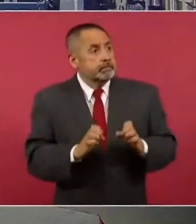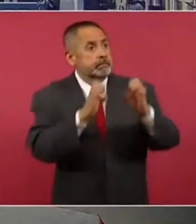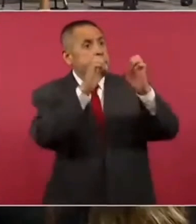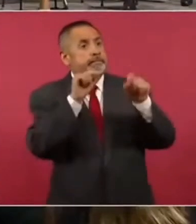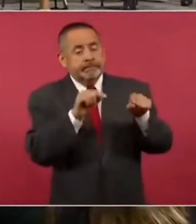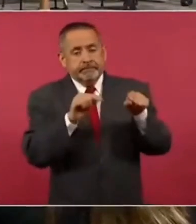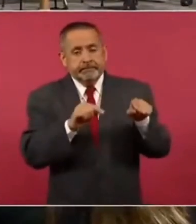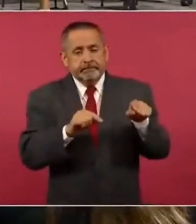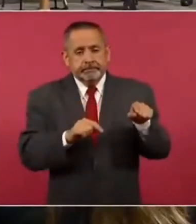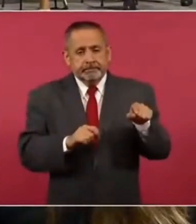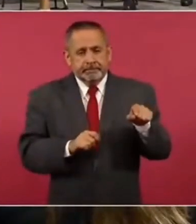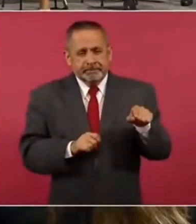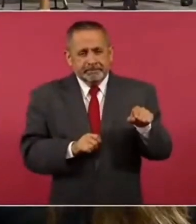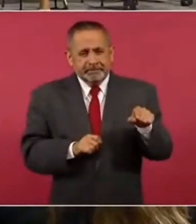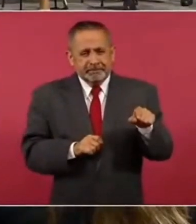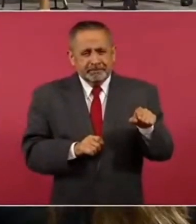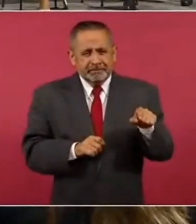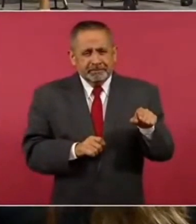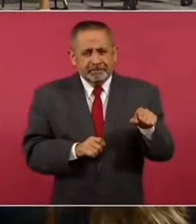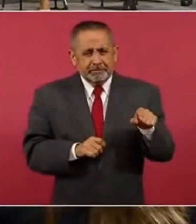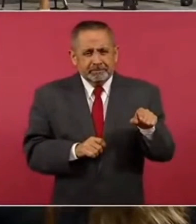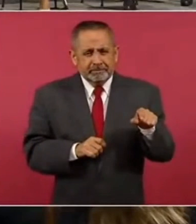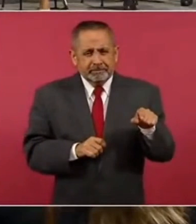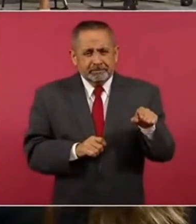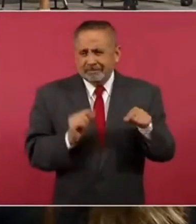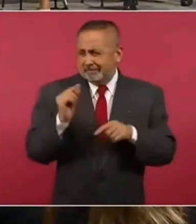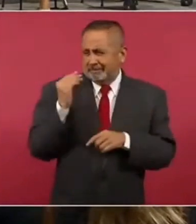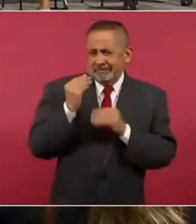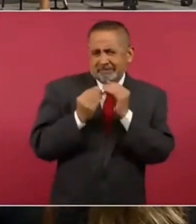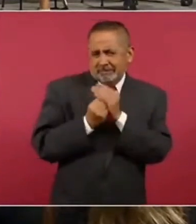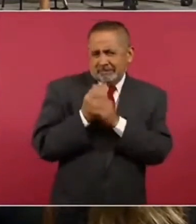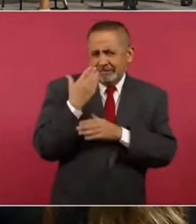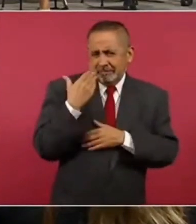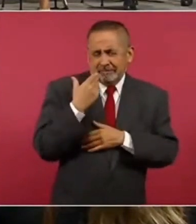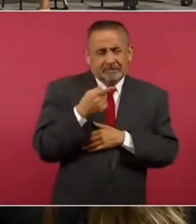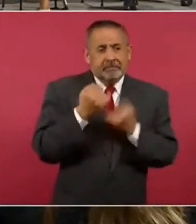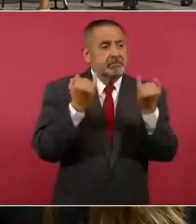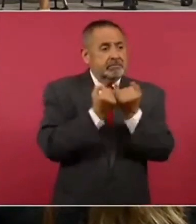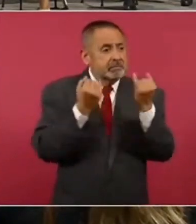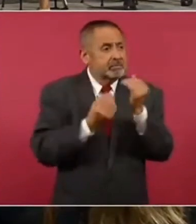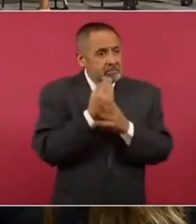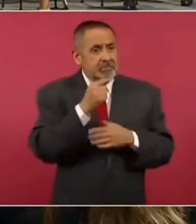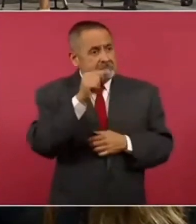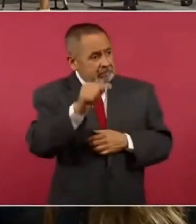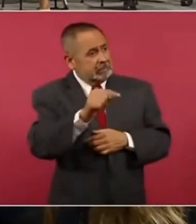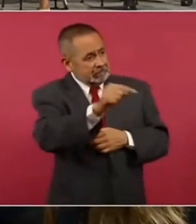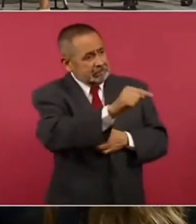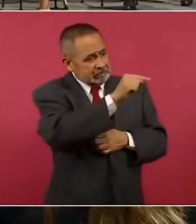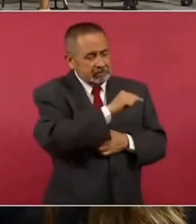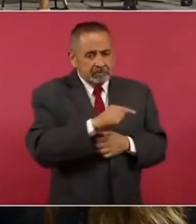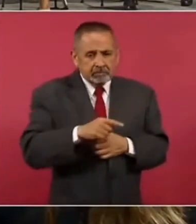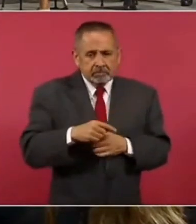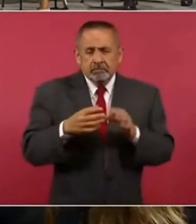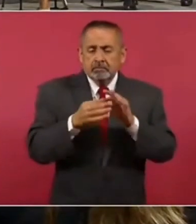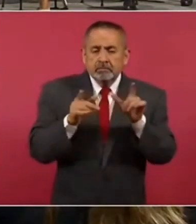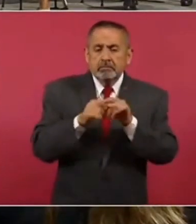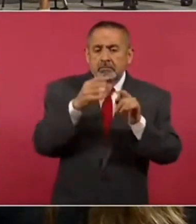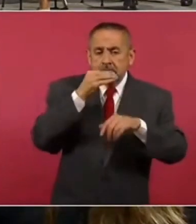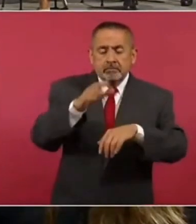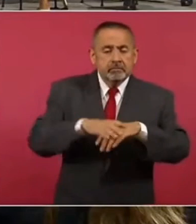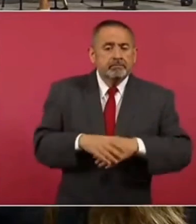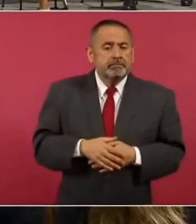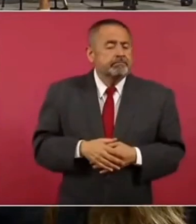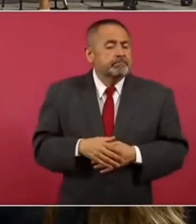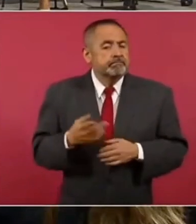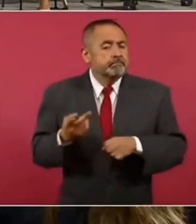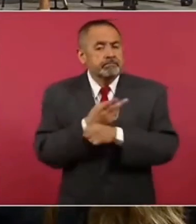de reciente construcción, como muchos otros. Comentarle, el trabajo que